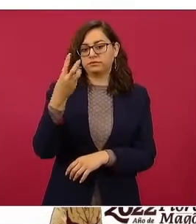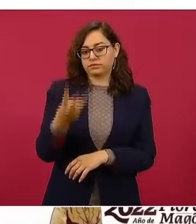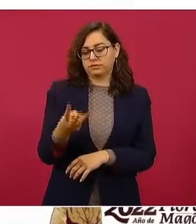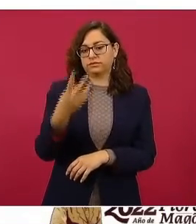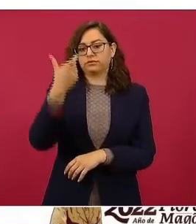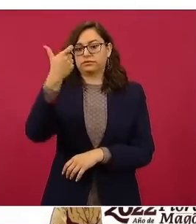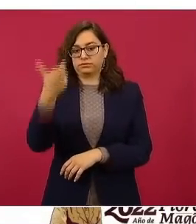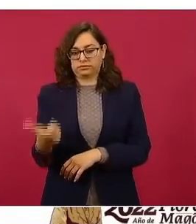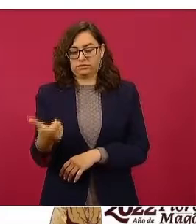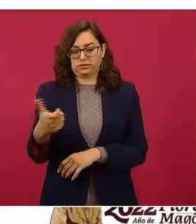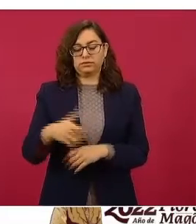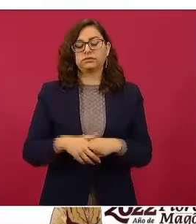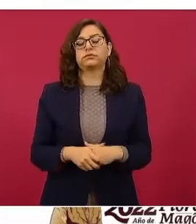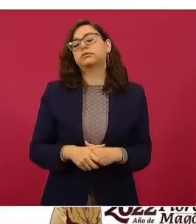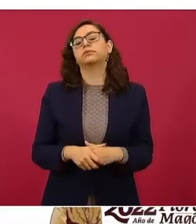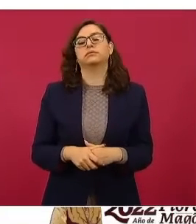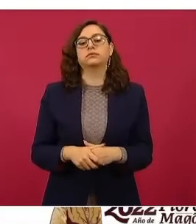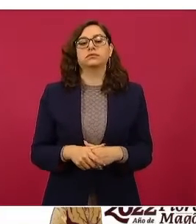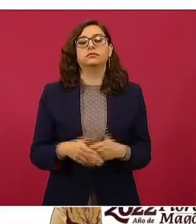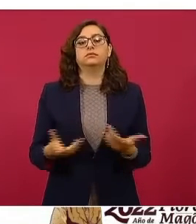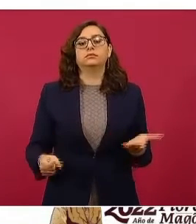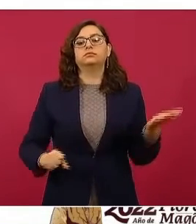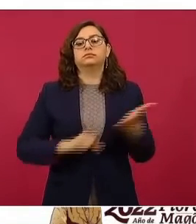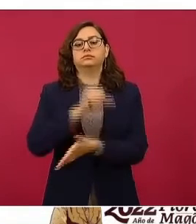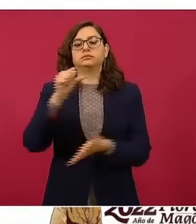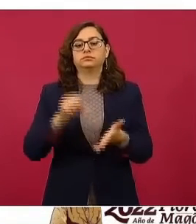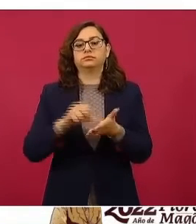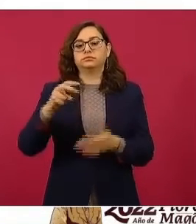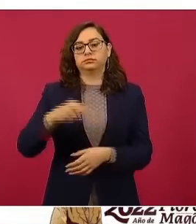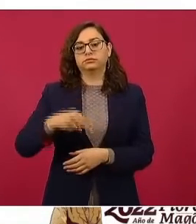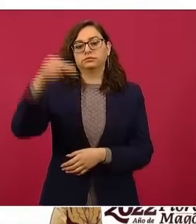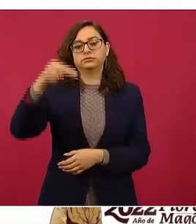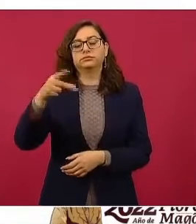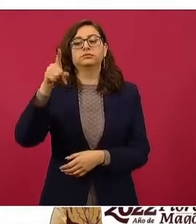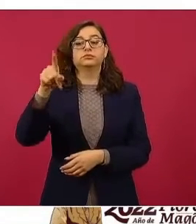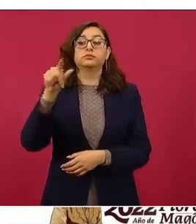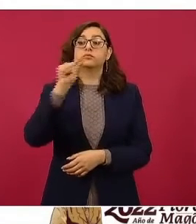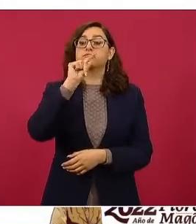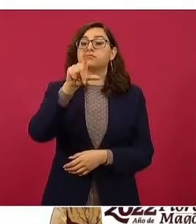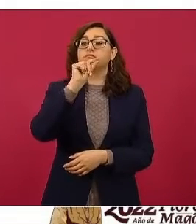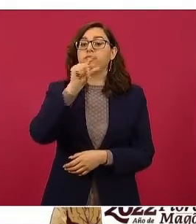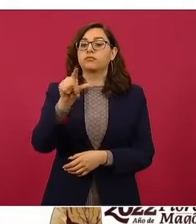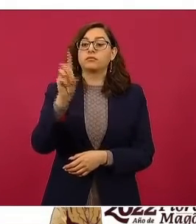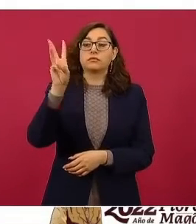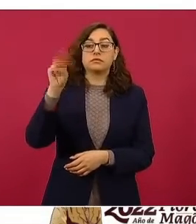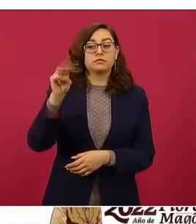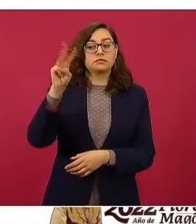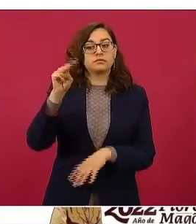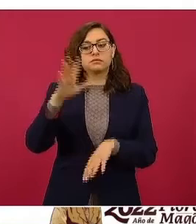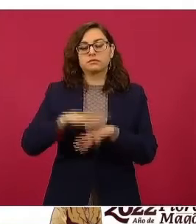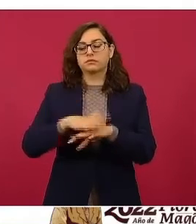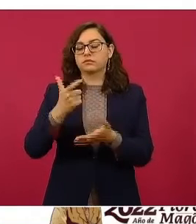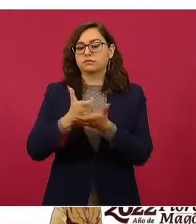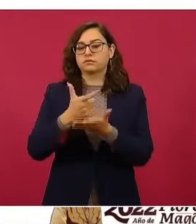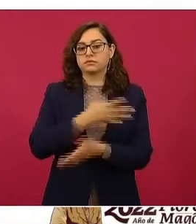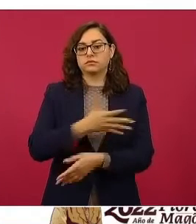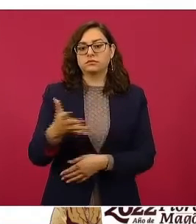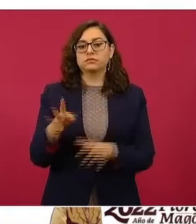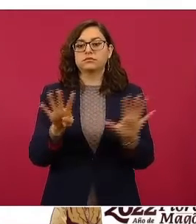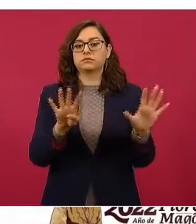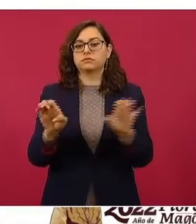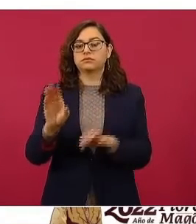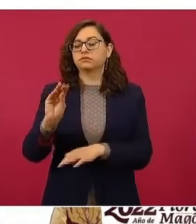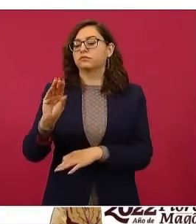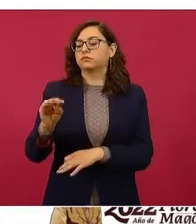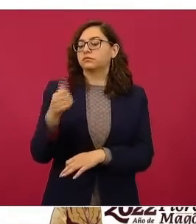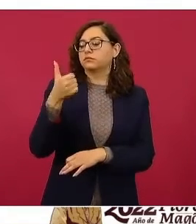centavos. En la zona centro-norte, Walmart, en Guadalajara, Jalisco, la opción más cara, 996 pesos